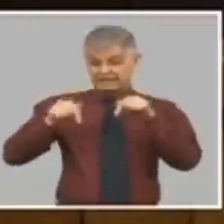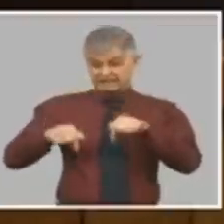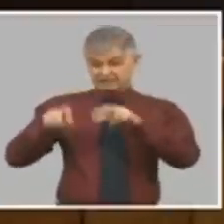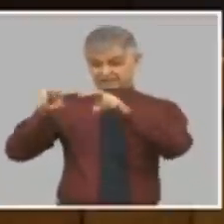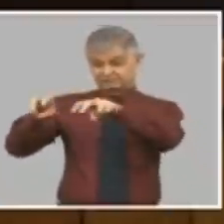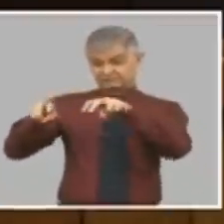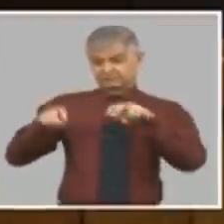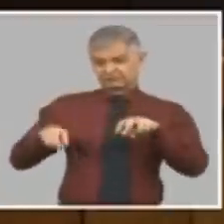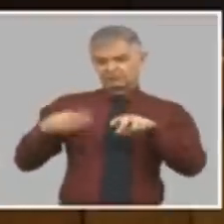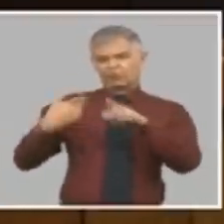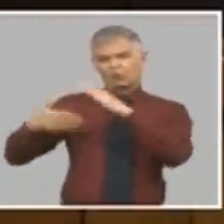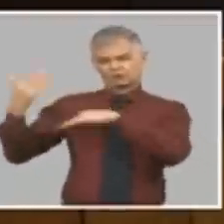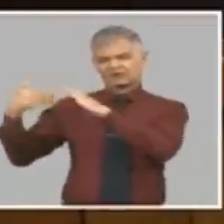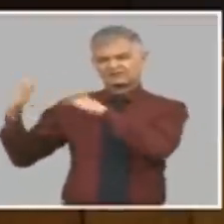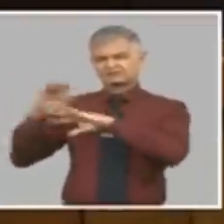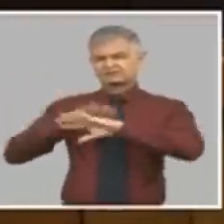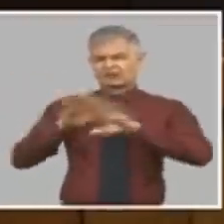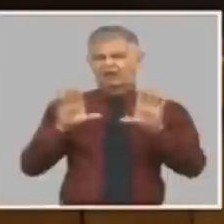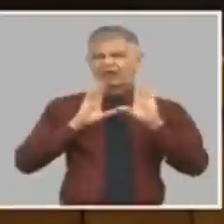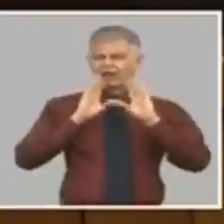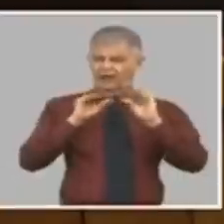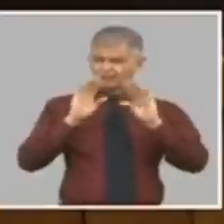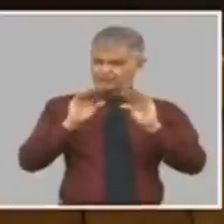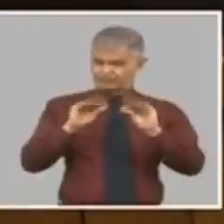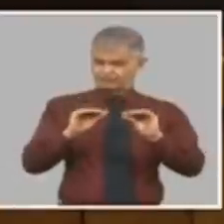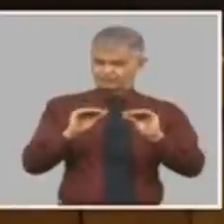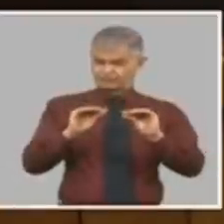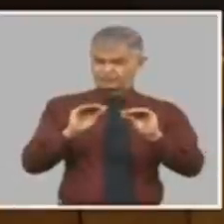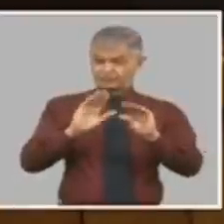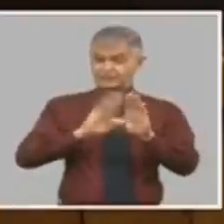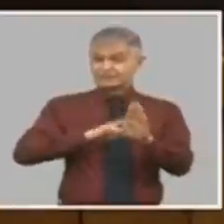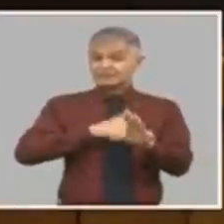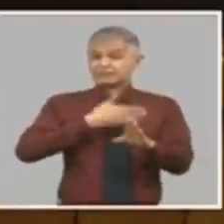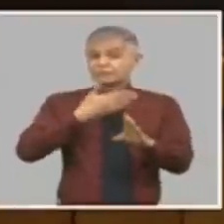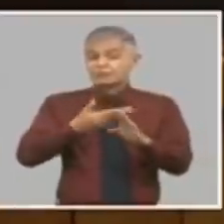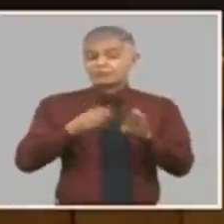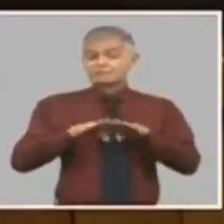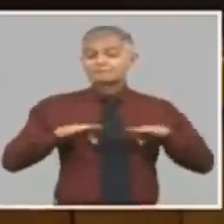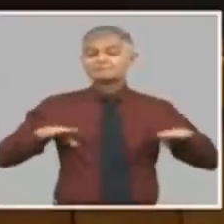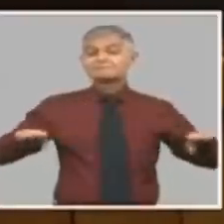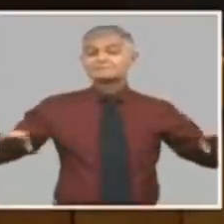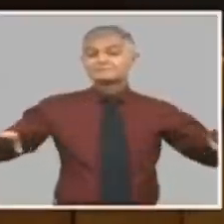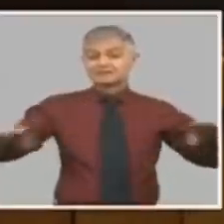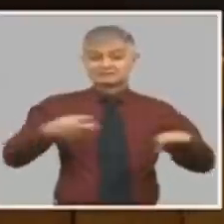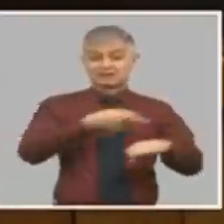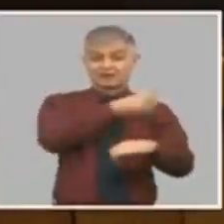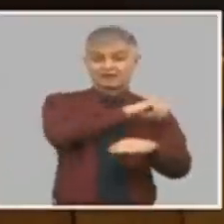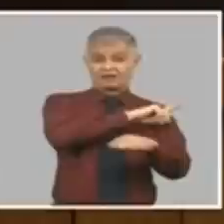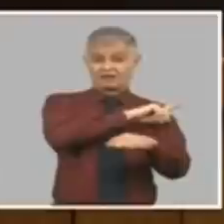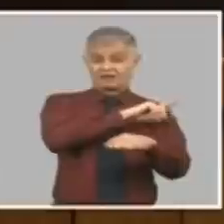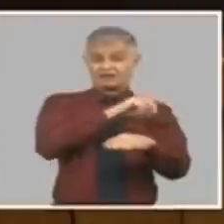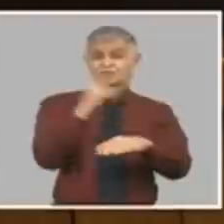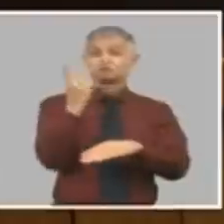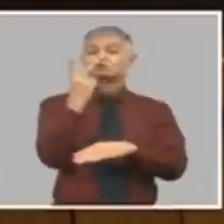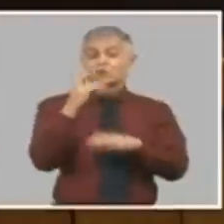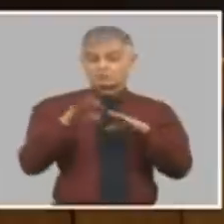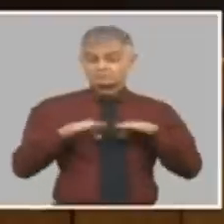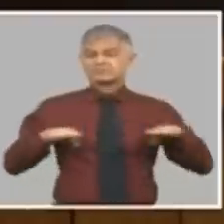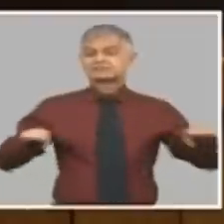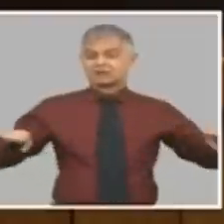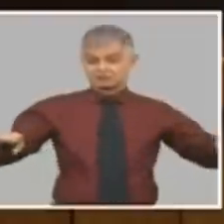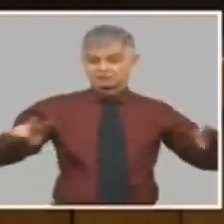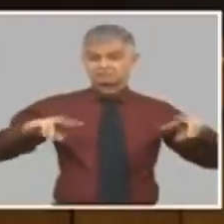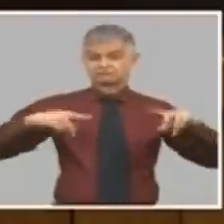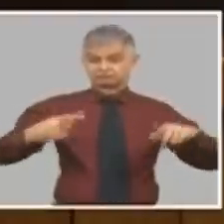otras ocasiones. Pero después de la mesa redonda, de las dos mesas redondas,